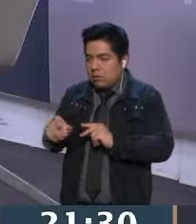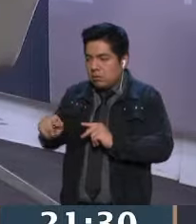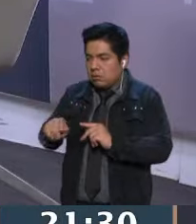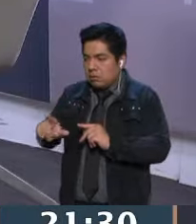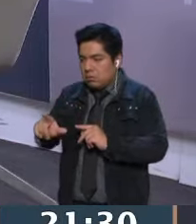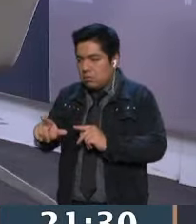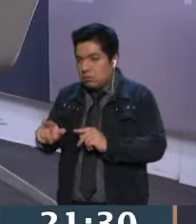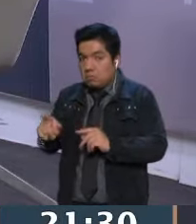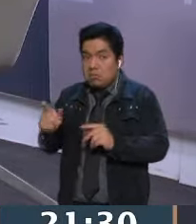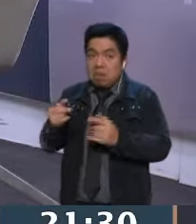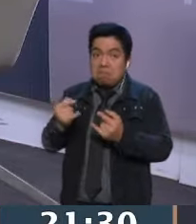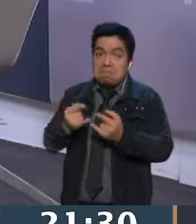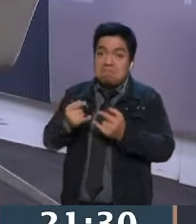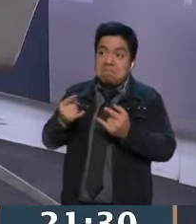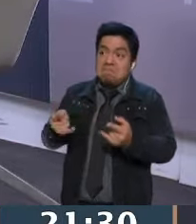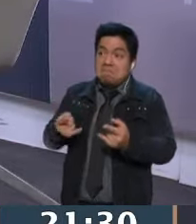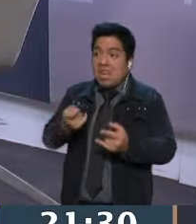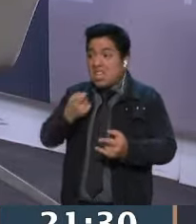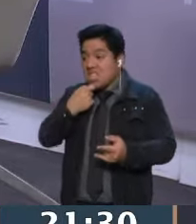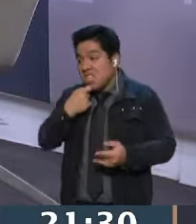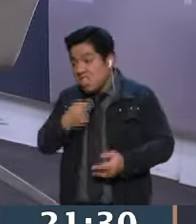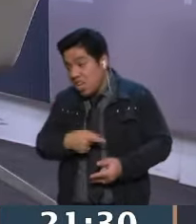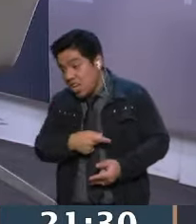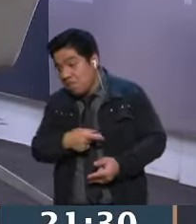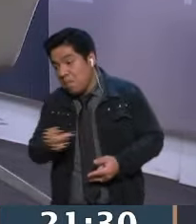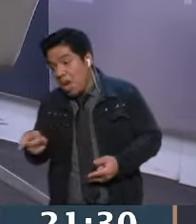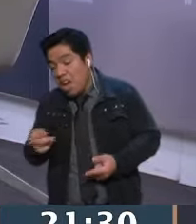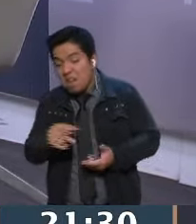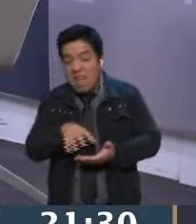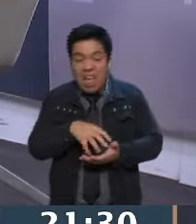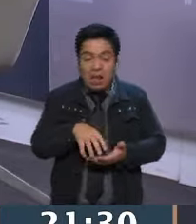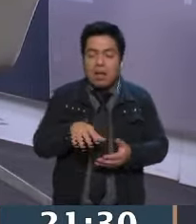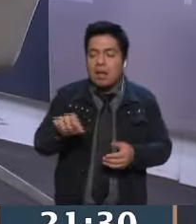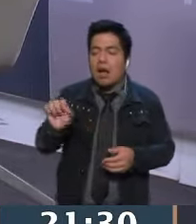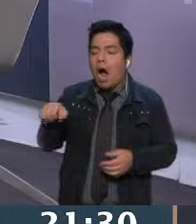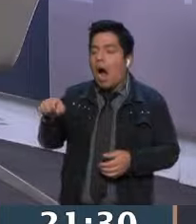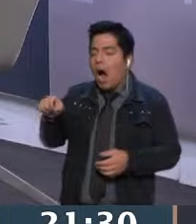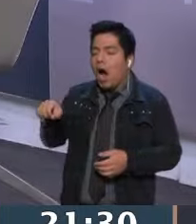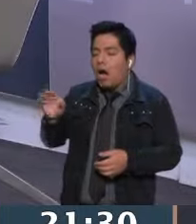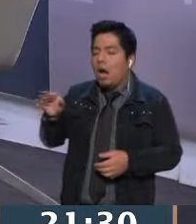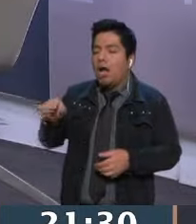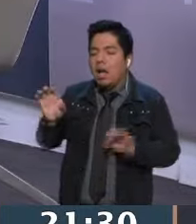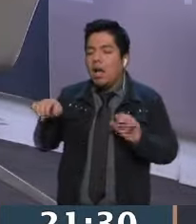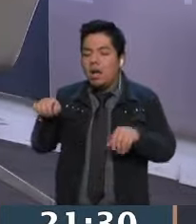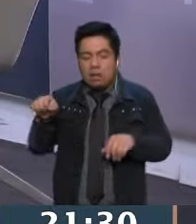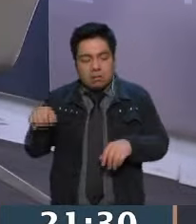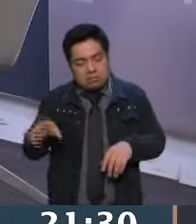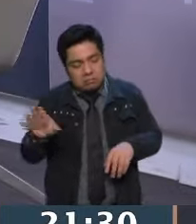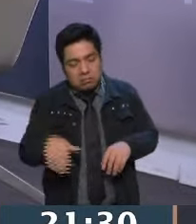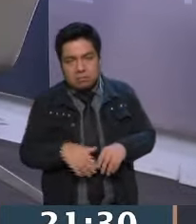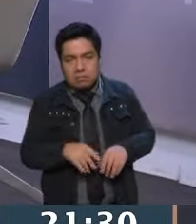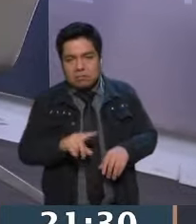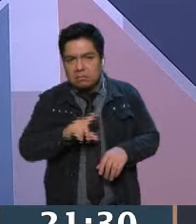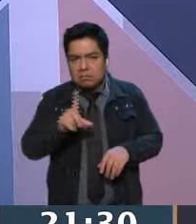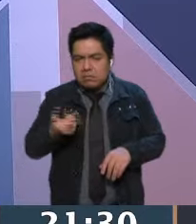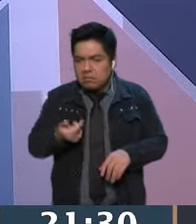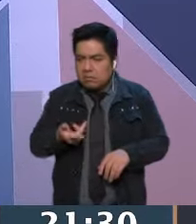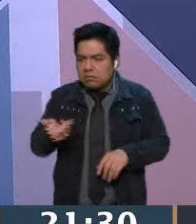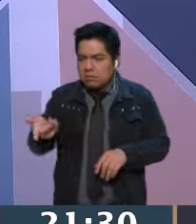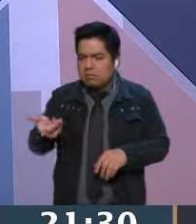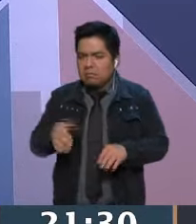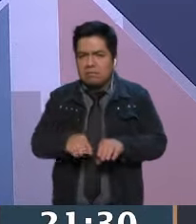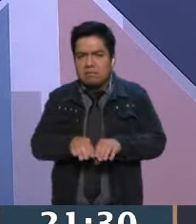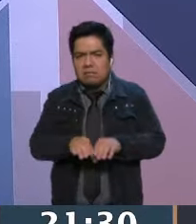ella cuenta sus historias de niña pobre que llegó y las gelatinas. Bueno, sí, sí, sí, ya, todo mundo... Pero la siguiente escena es,